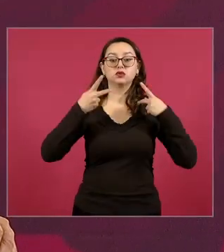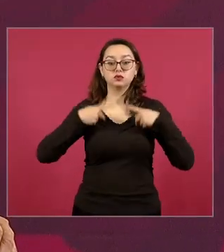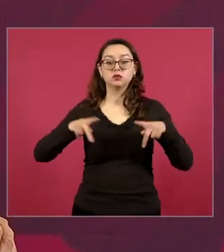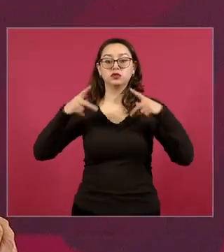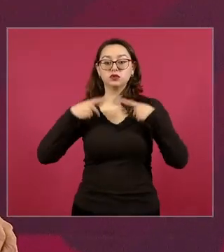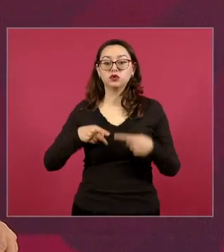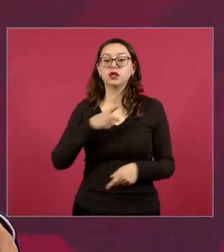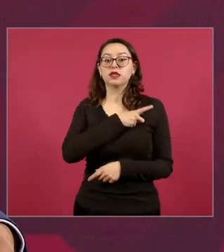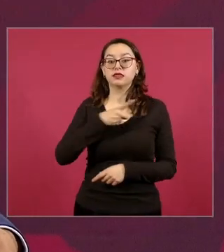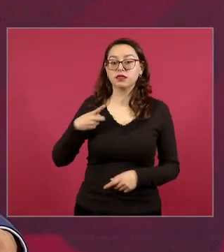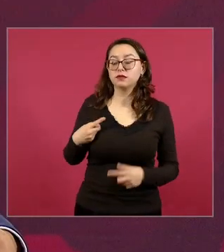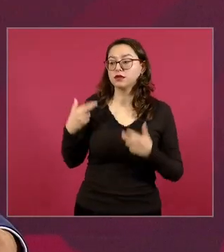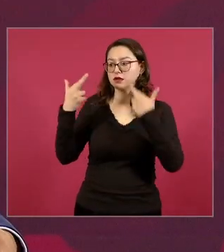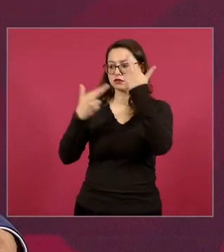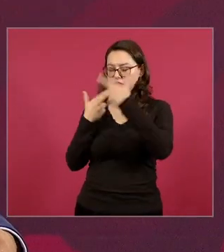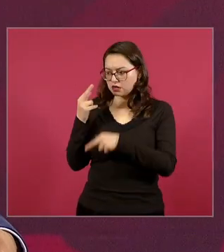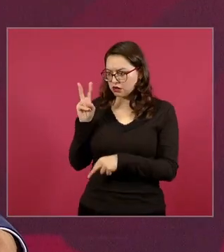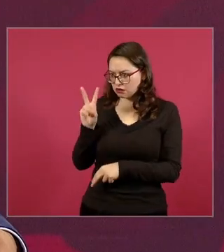actúa